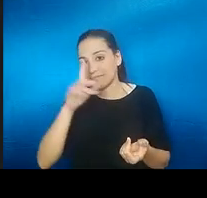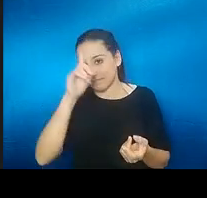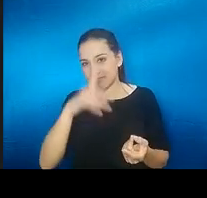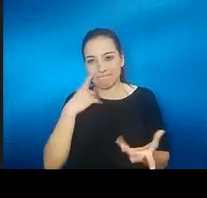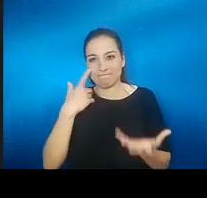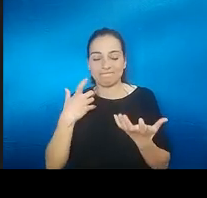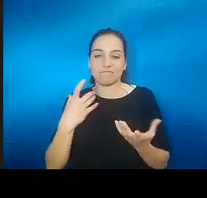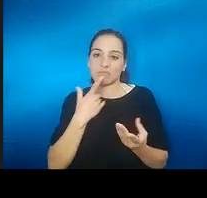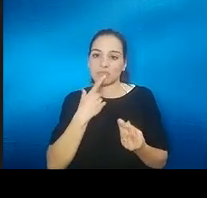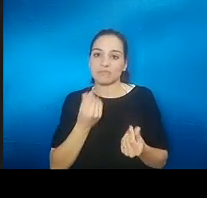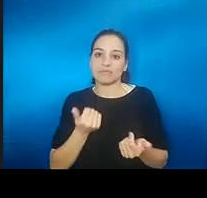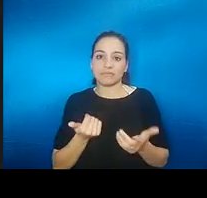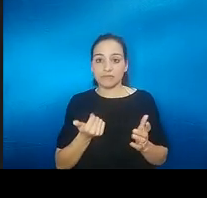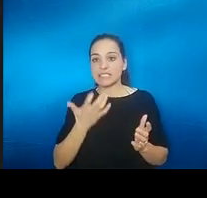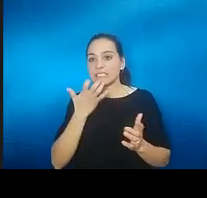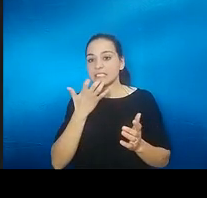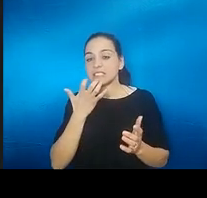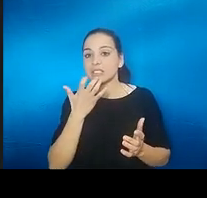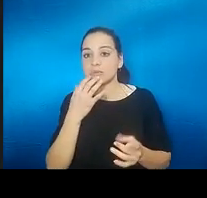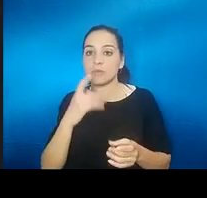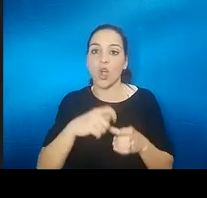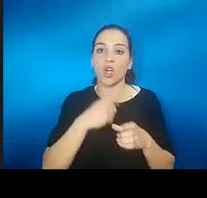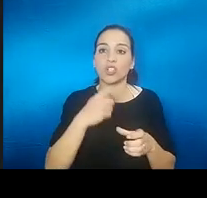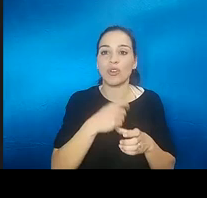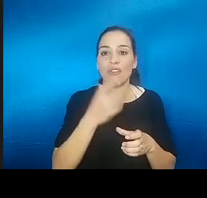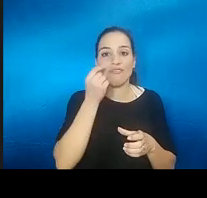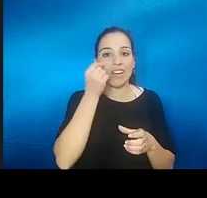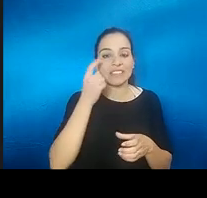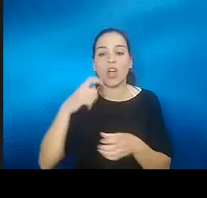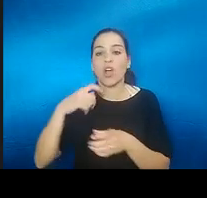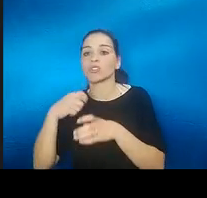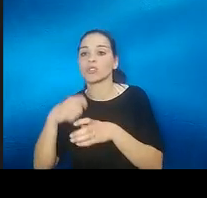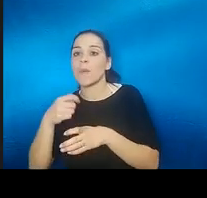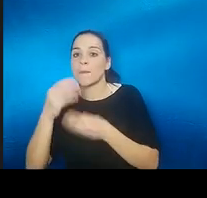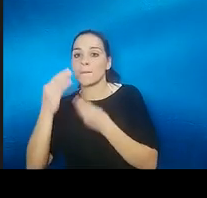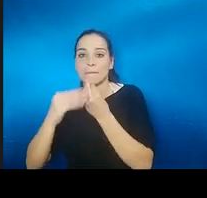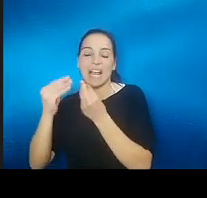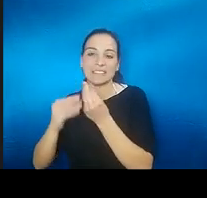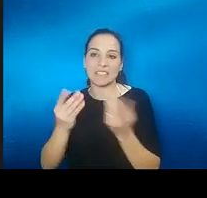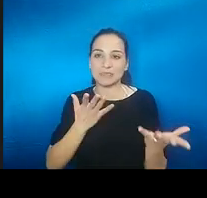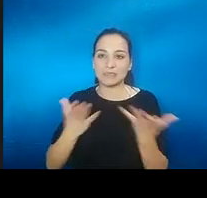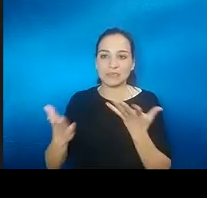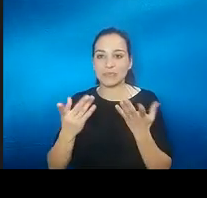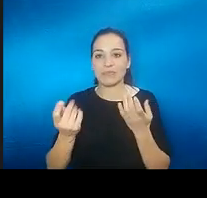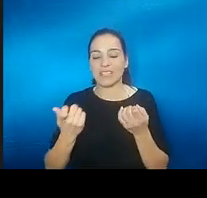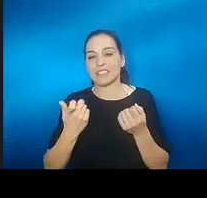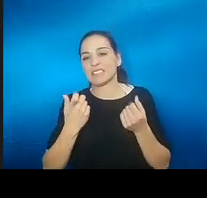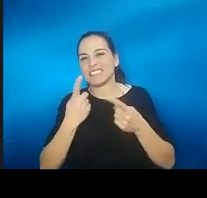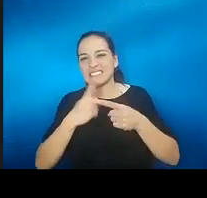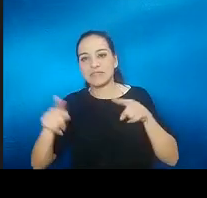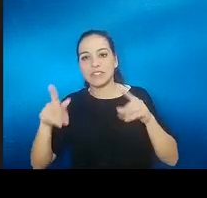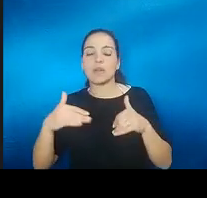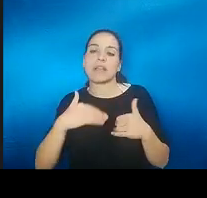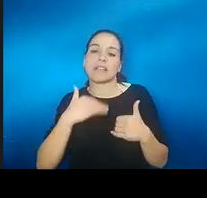yo como os comentaba antes no distingo a lo mejor entre un yogur de fresa y un de plátano no distingo entre otras cosas pero pero bueno